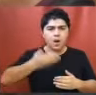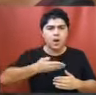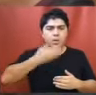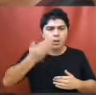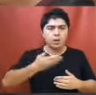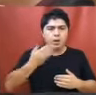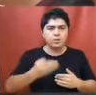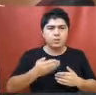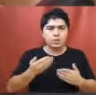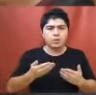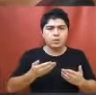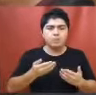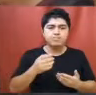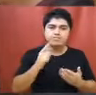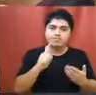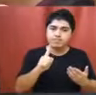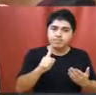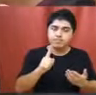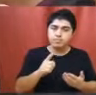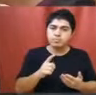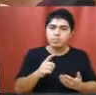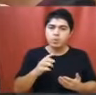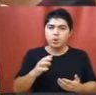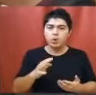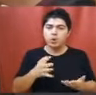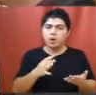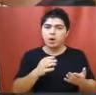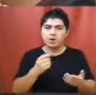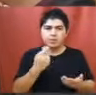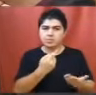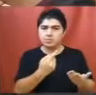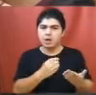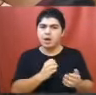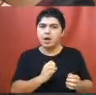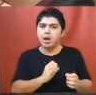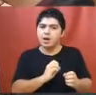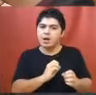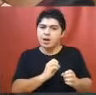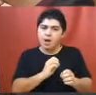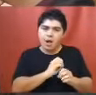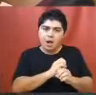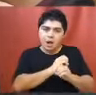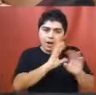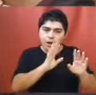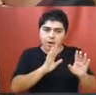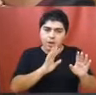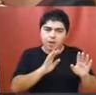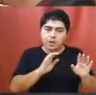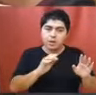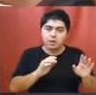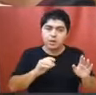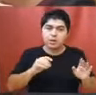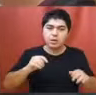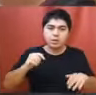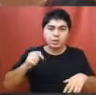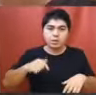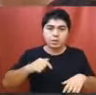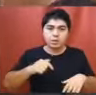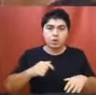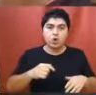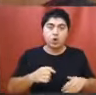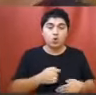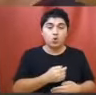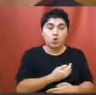pero está muy claro que se viene llevando adelante durante todo el